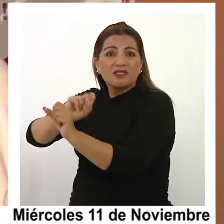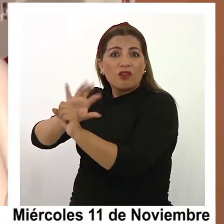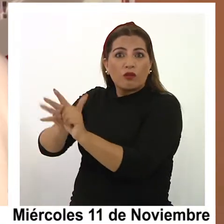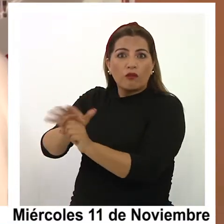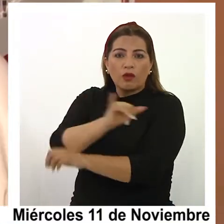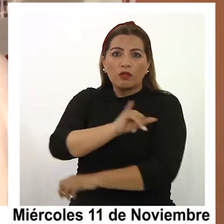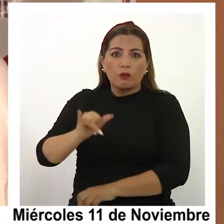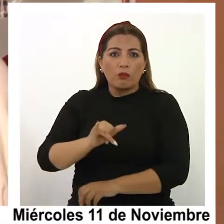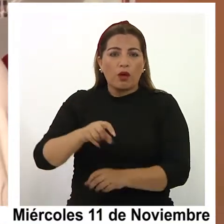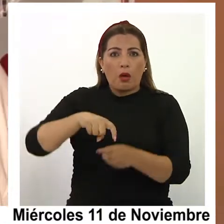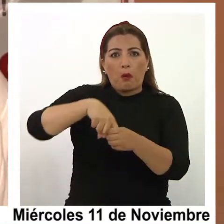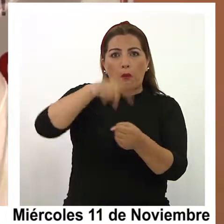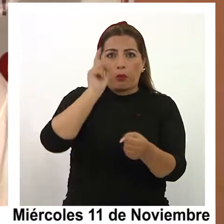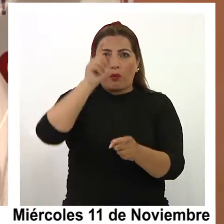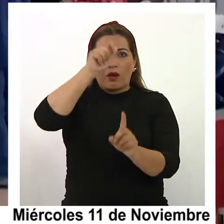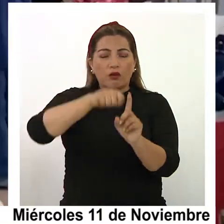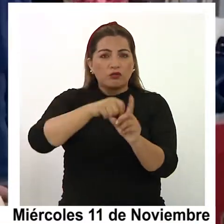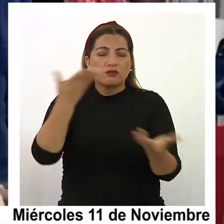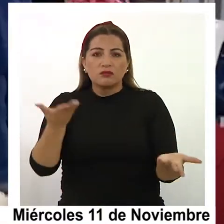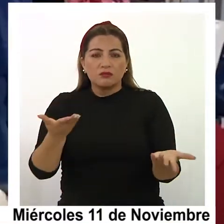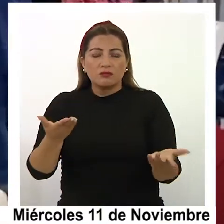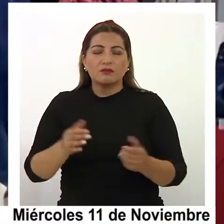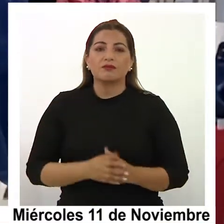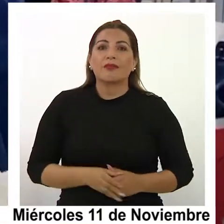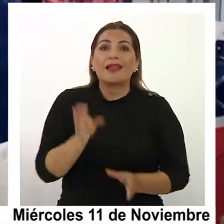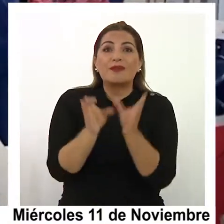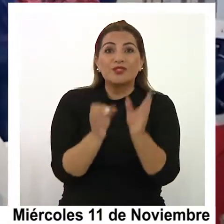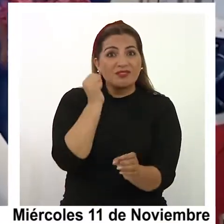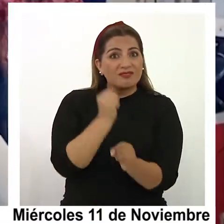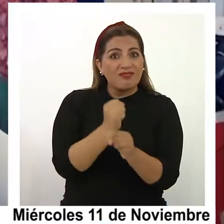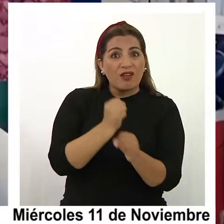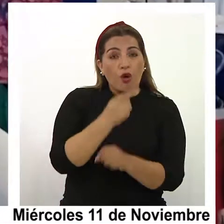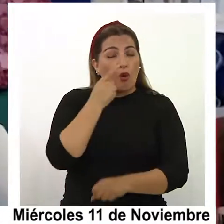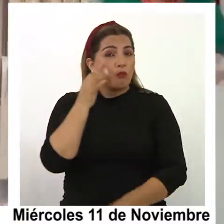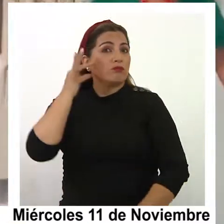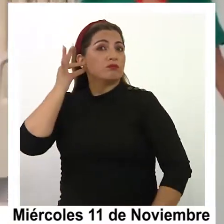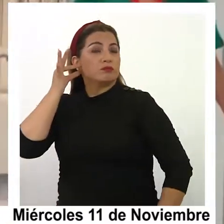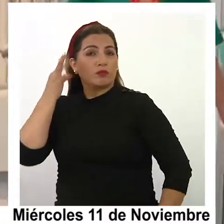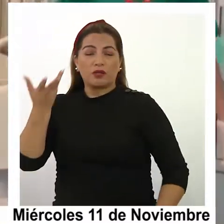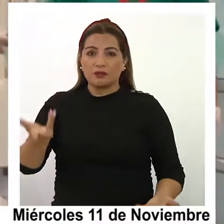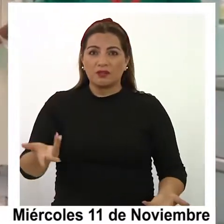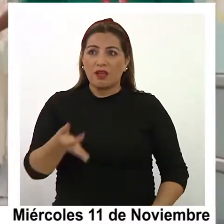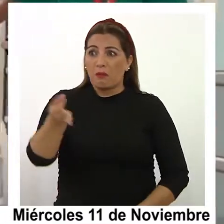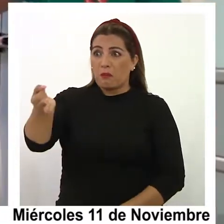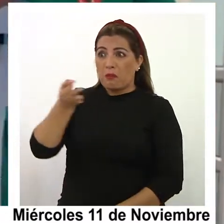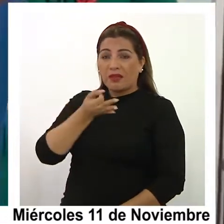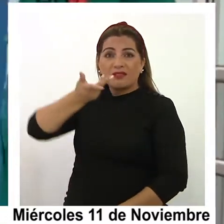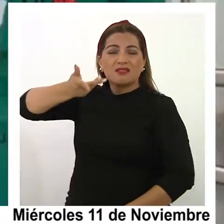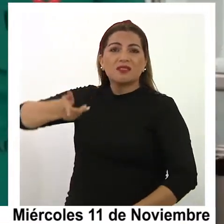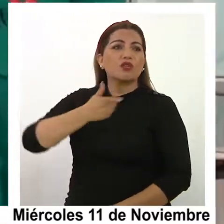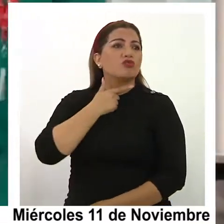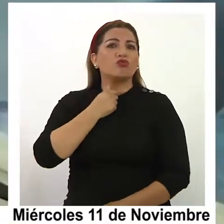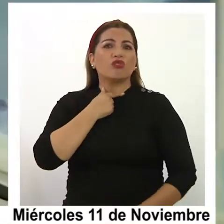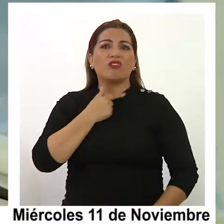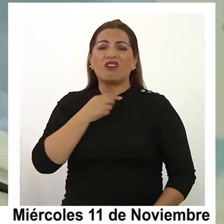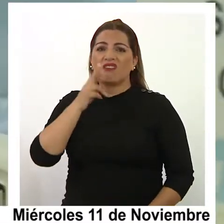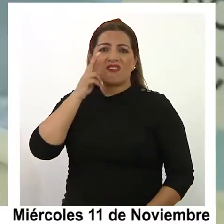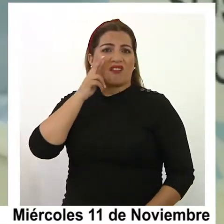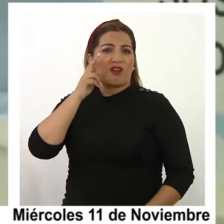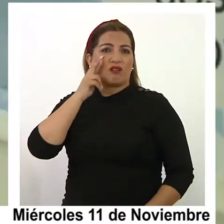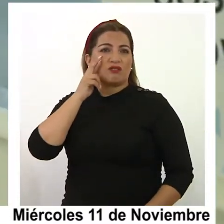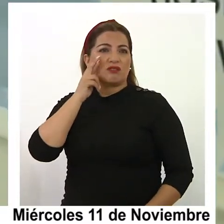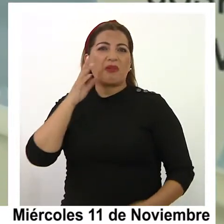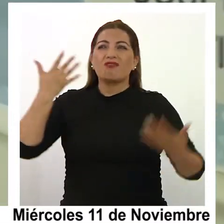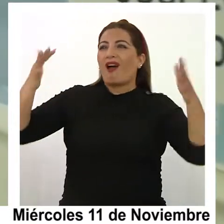desvincularon en agosto de este año. Los trabajadores y trabajadoras de la salud señalaron que ya no quieren reconocimientos